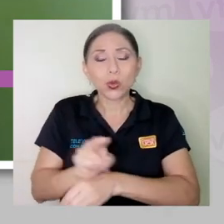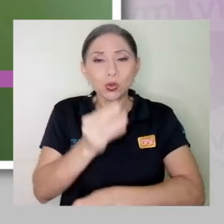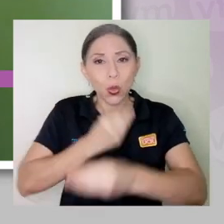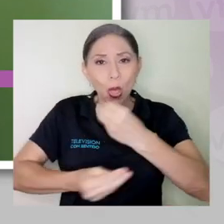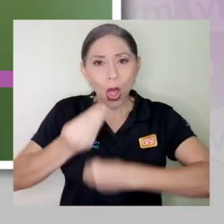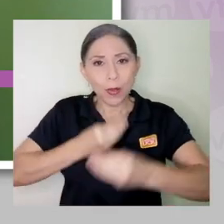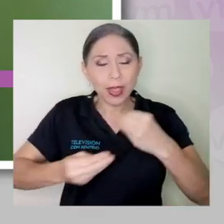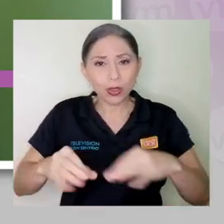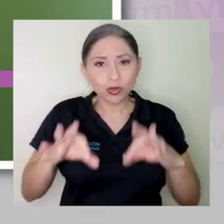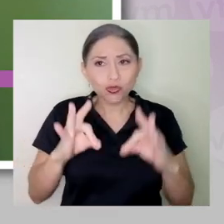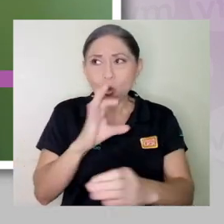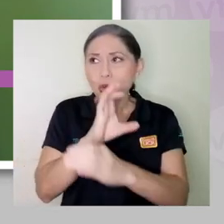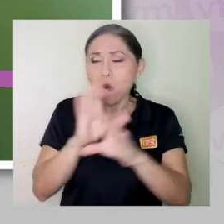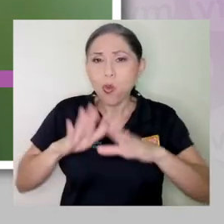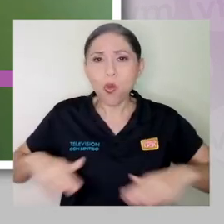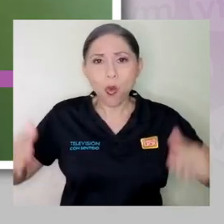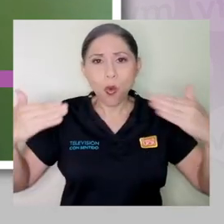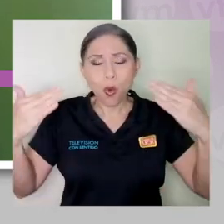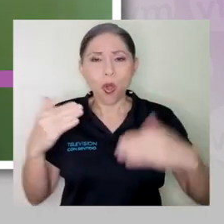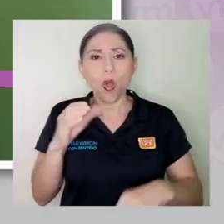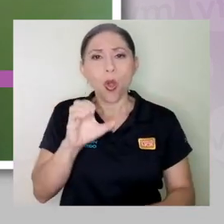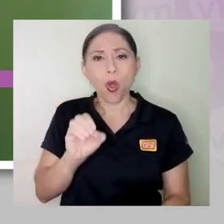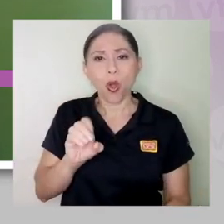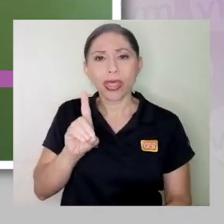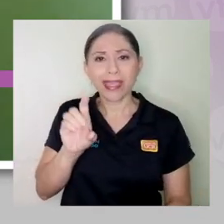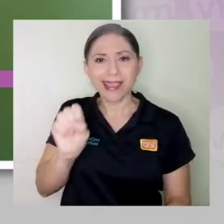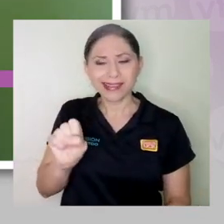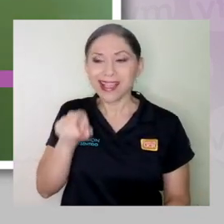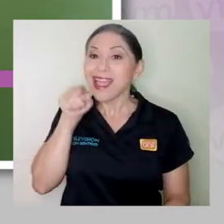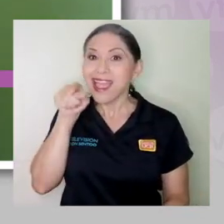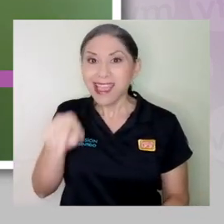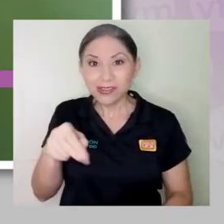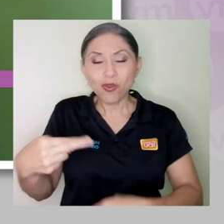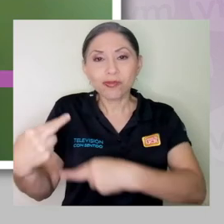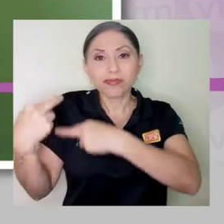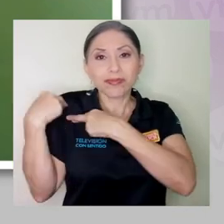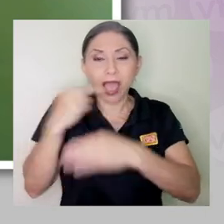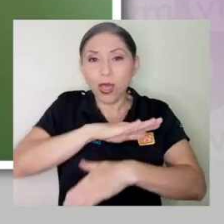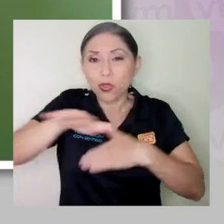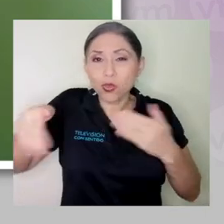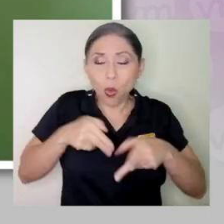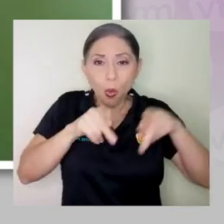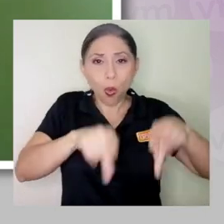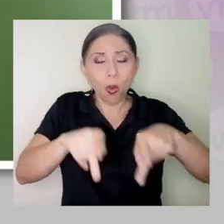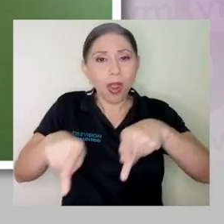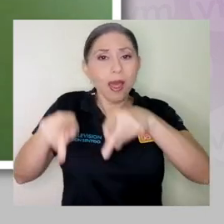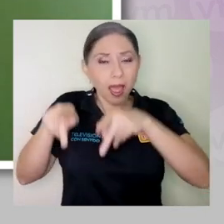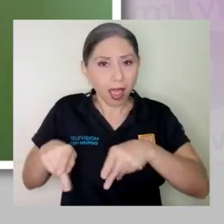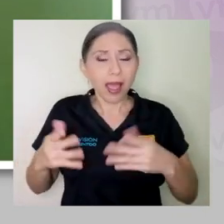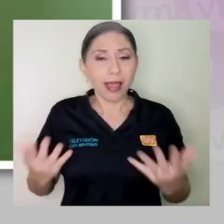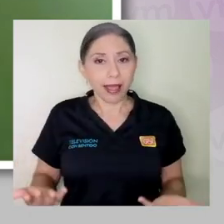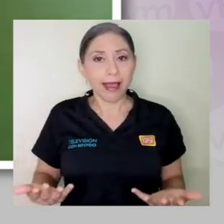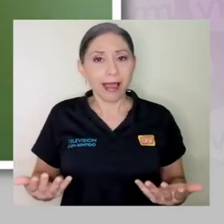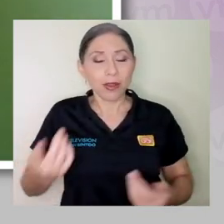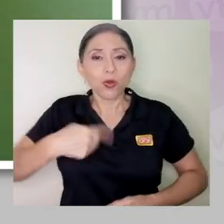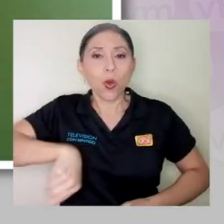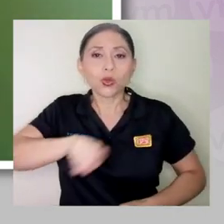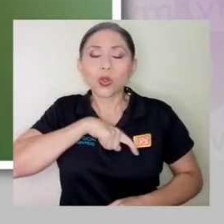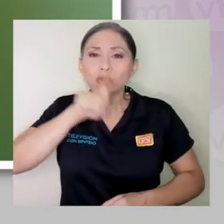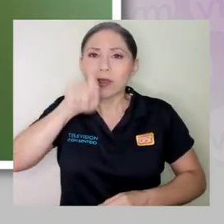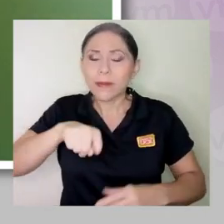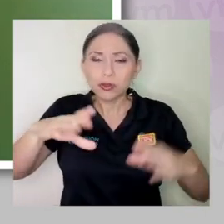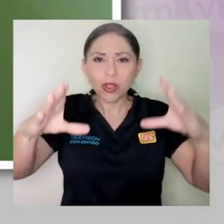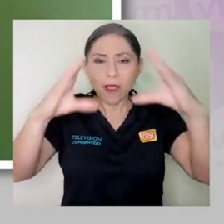eso nos toca a todos, nos toca a todos en la parte de consumo, de que nos tenemos que informar, tenemos